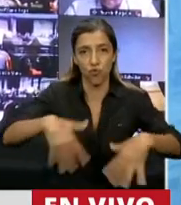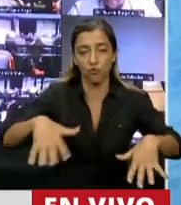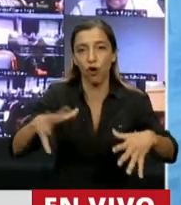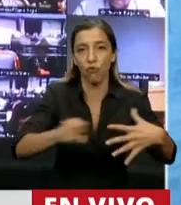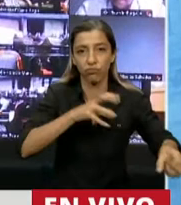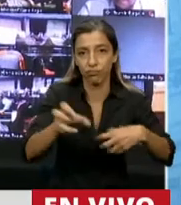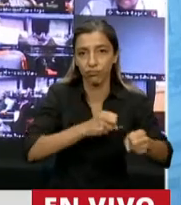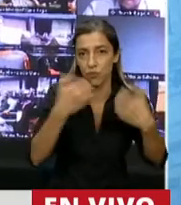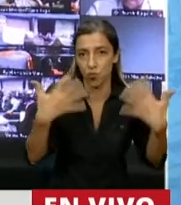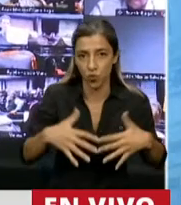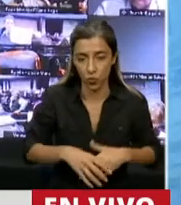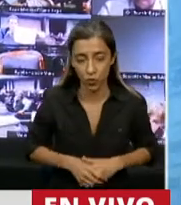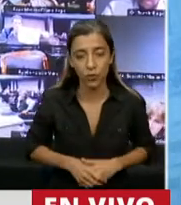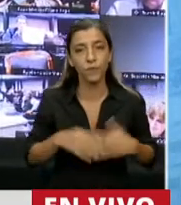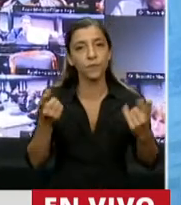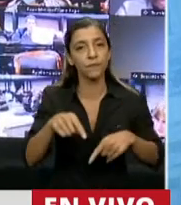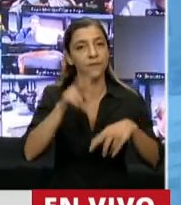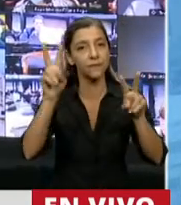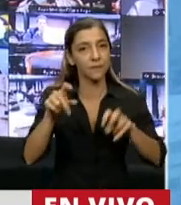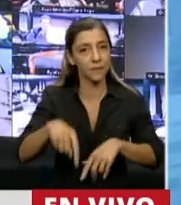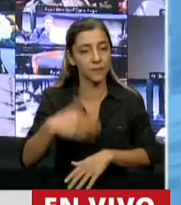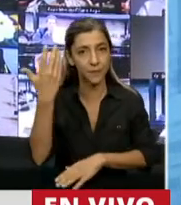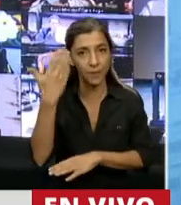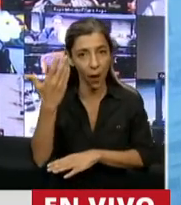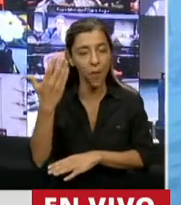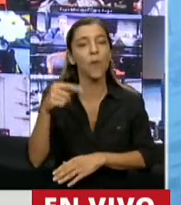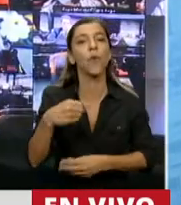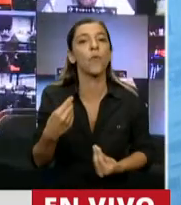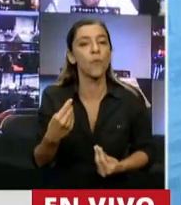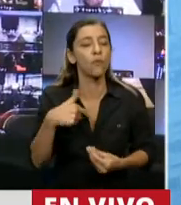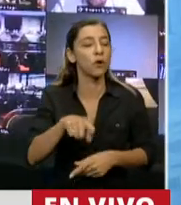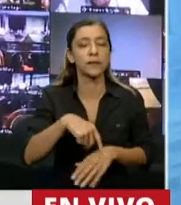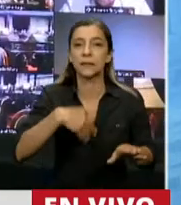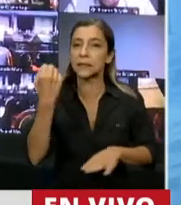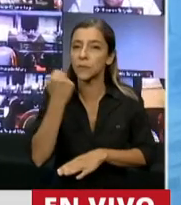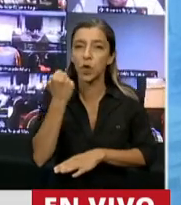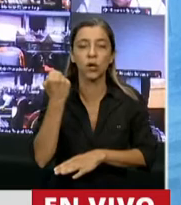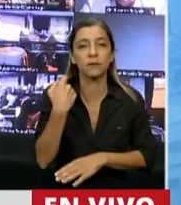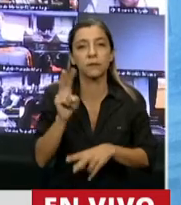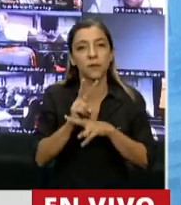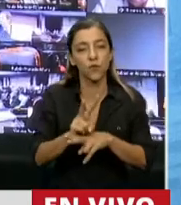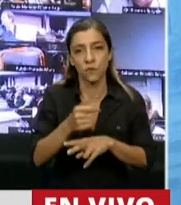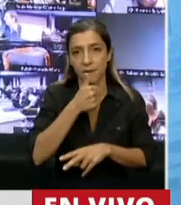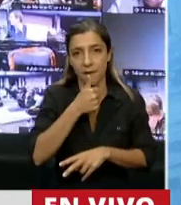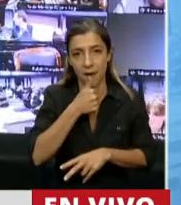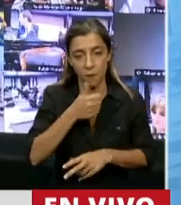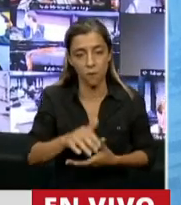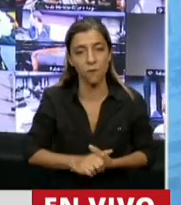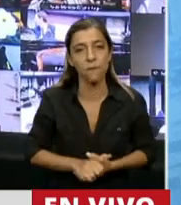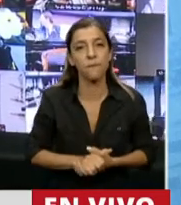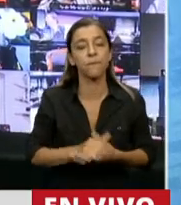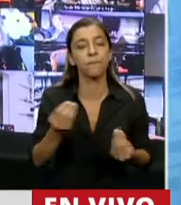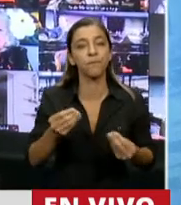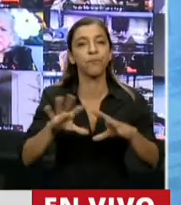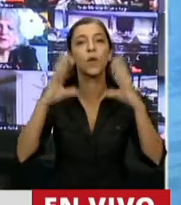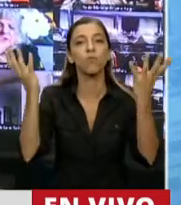hoy venimos a hablar tienen que ver justamente con cuidar algo tan vital, tan indispensable como es el agua potable. Del agua que hay en